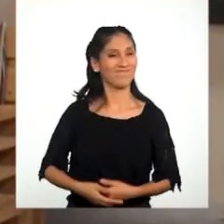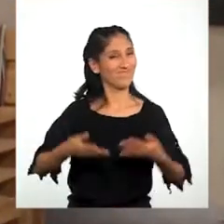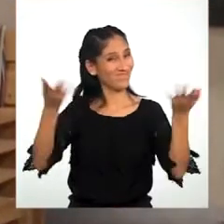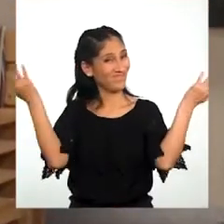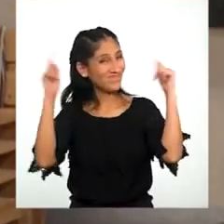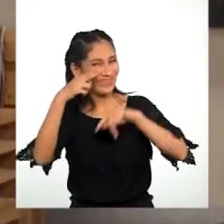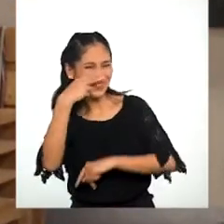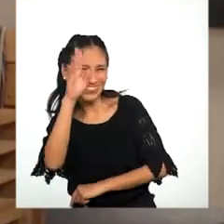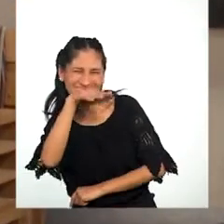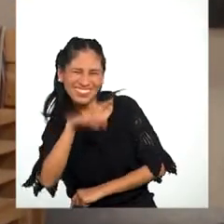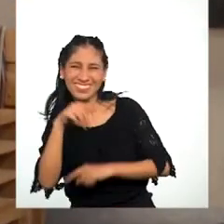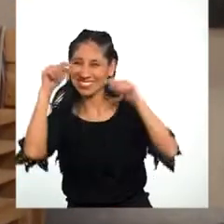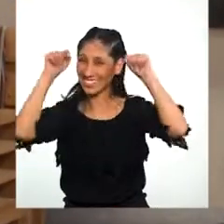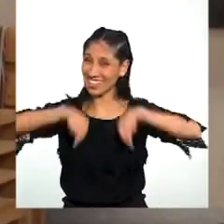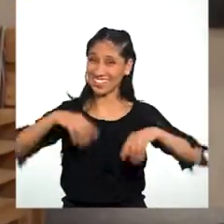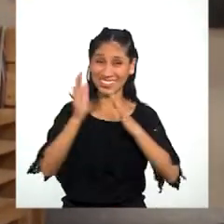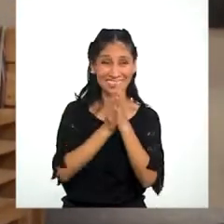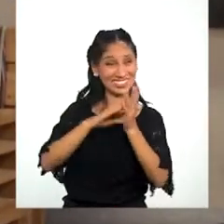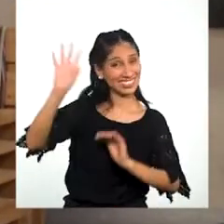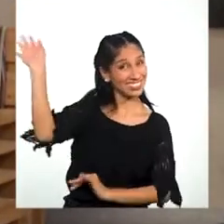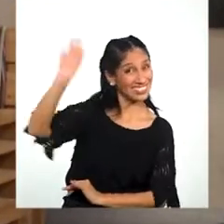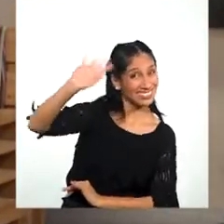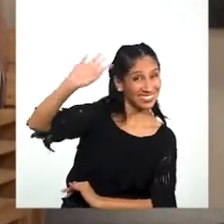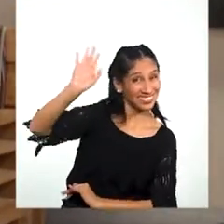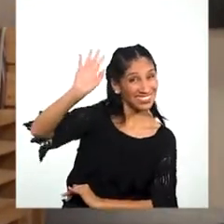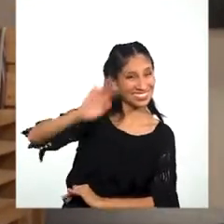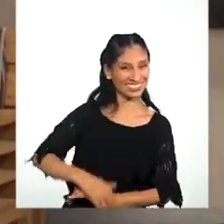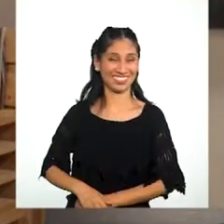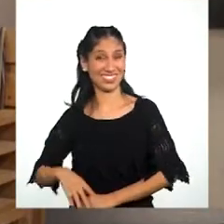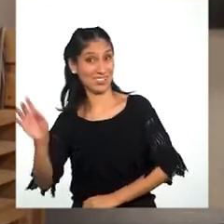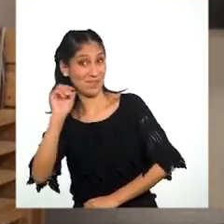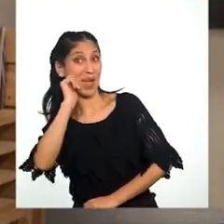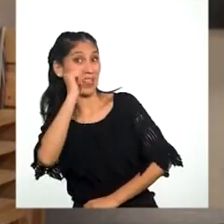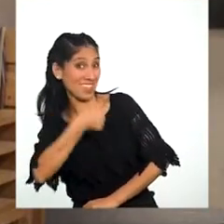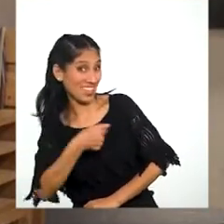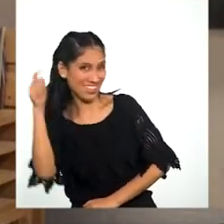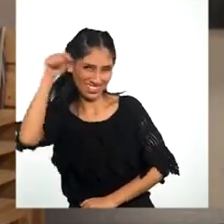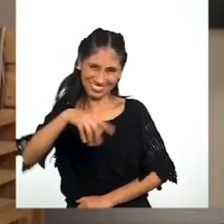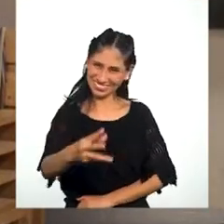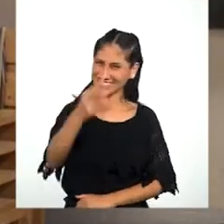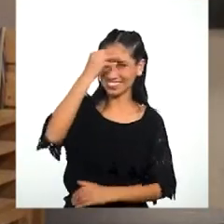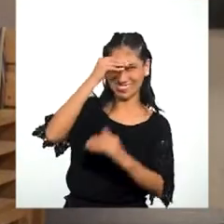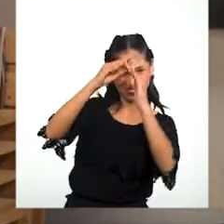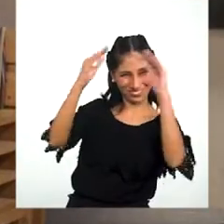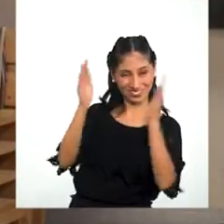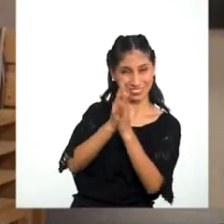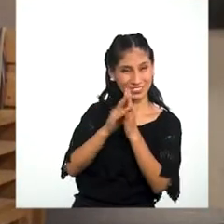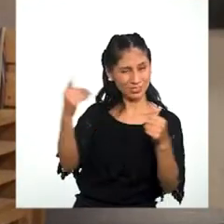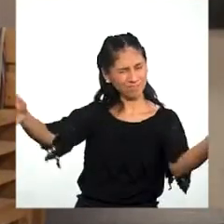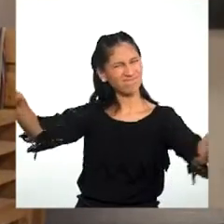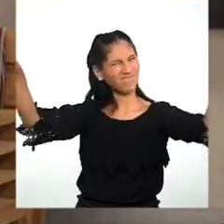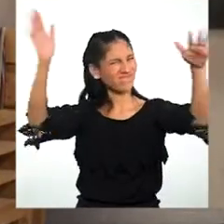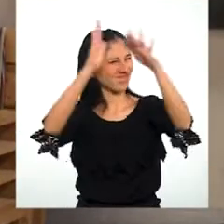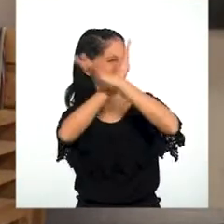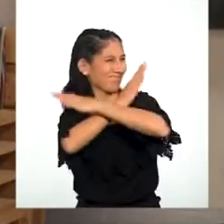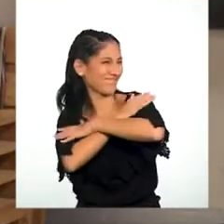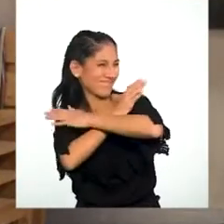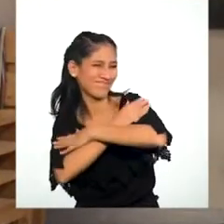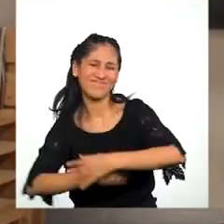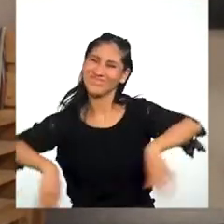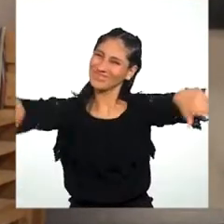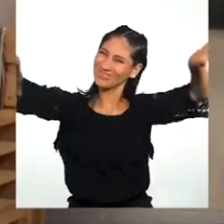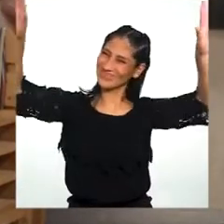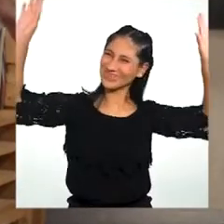Niñas y niños Ahora sí Nos despedimos Nos vemos mañana En Aprendo en Casa Les mando un abrazo